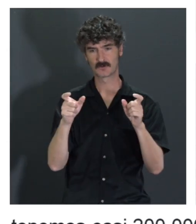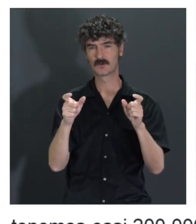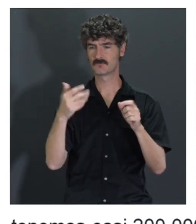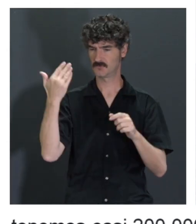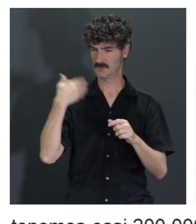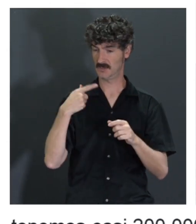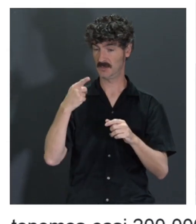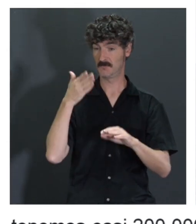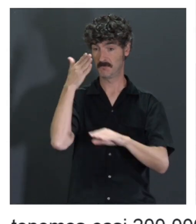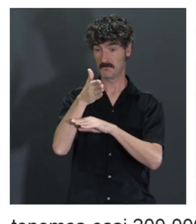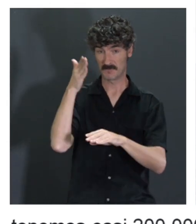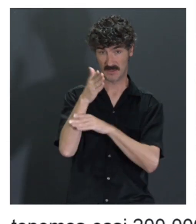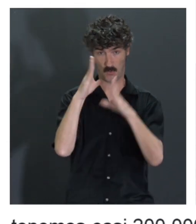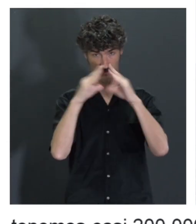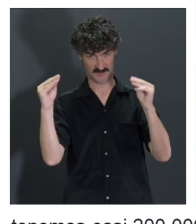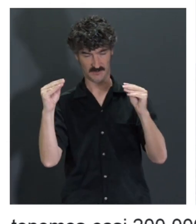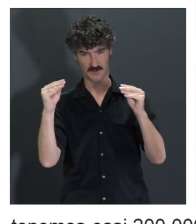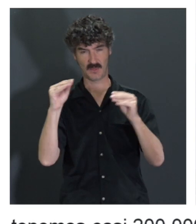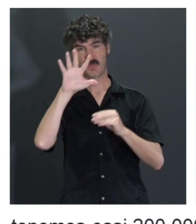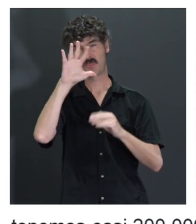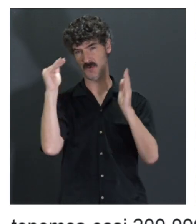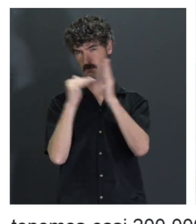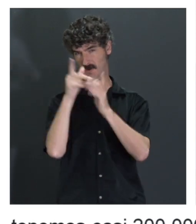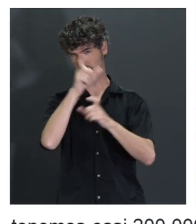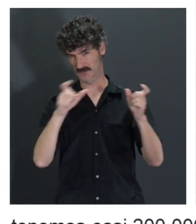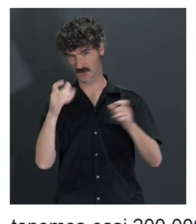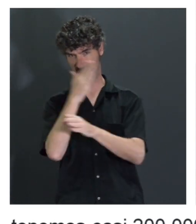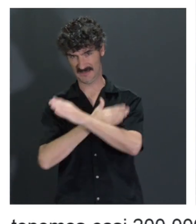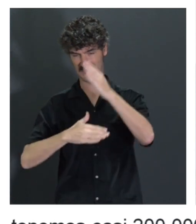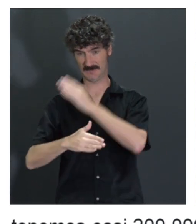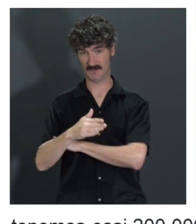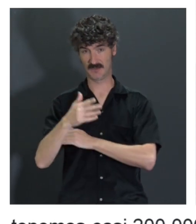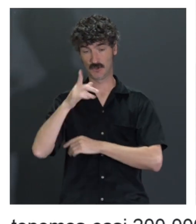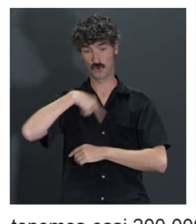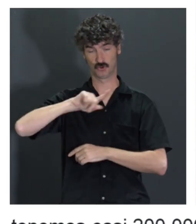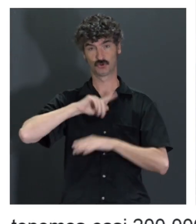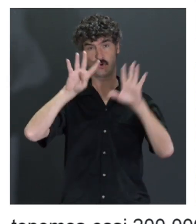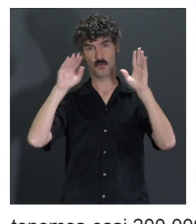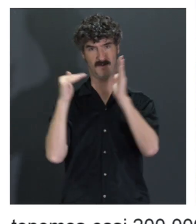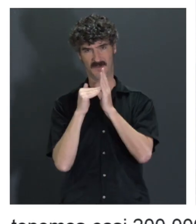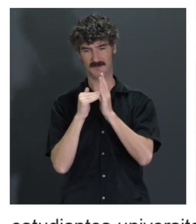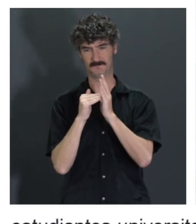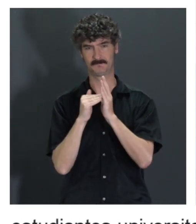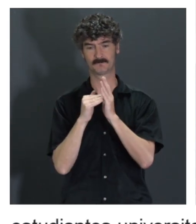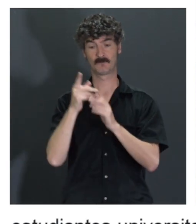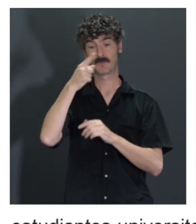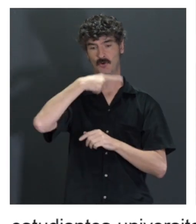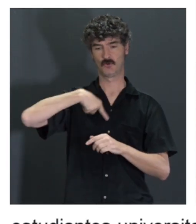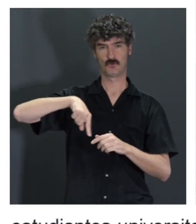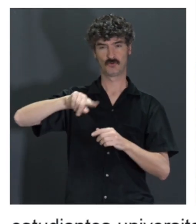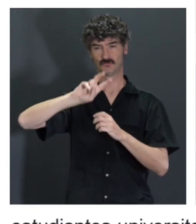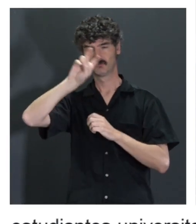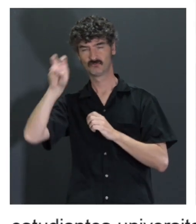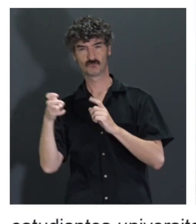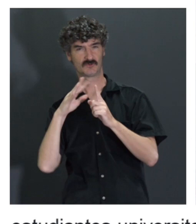universidades presenciales en España que tienen 5.000. Si imaginaros. Entonces, ahí, pues claro, tenemos una amalgama de